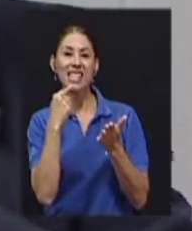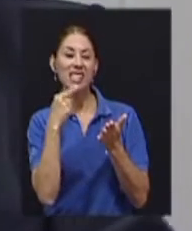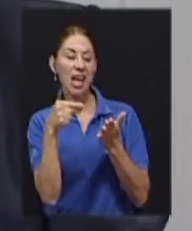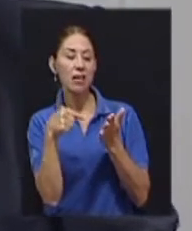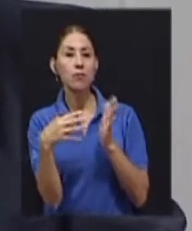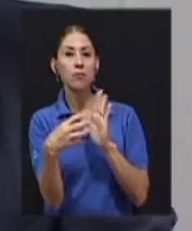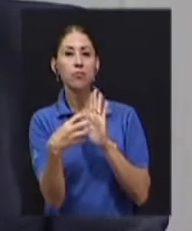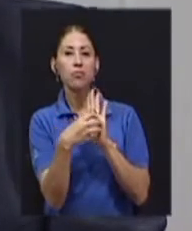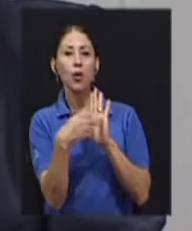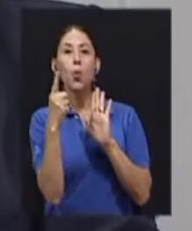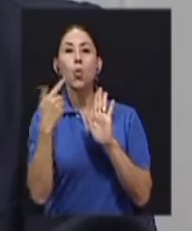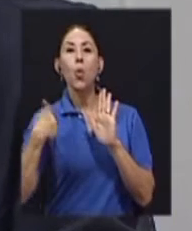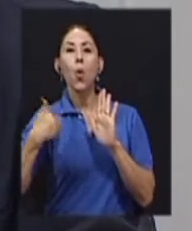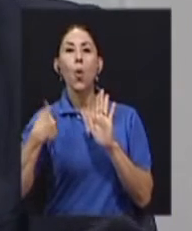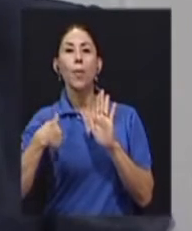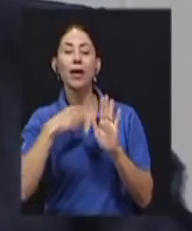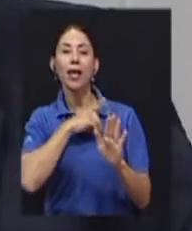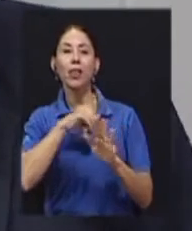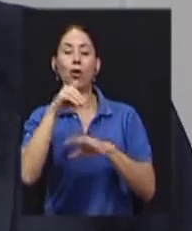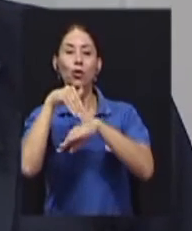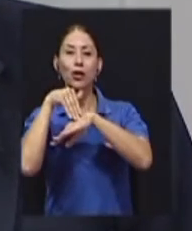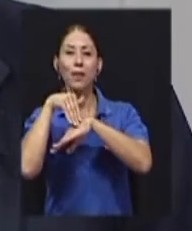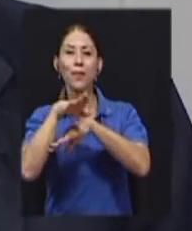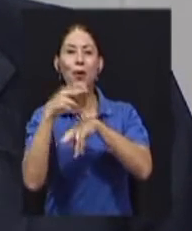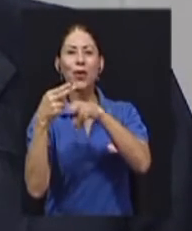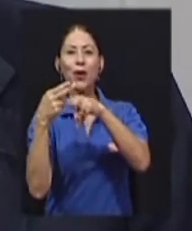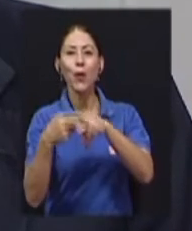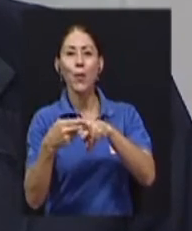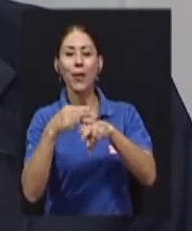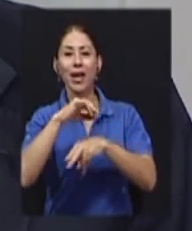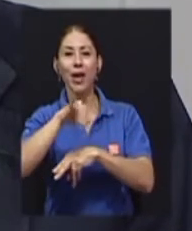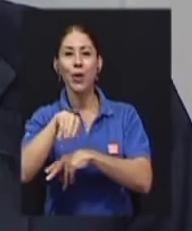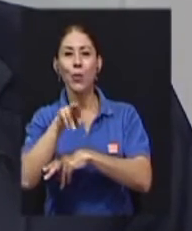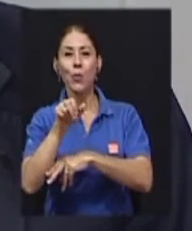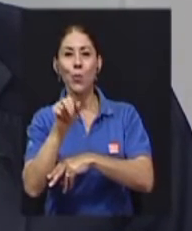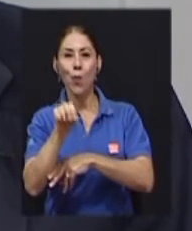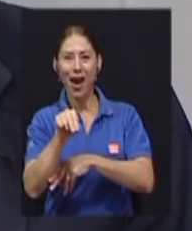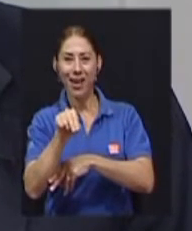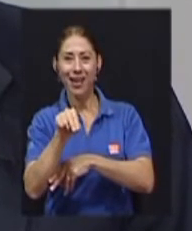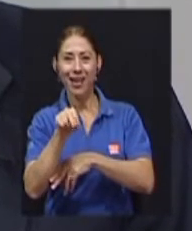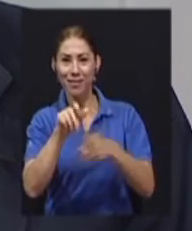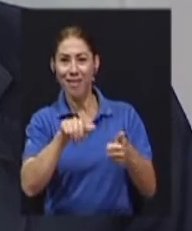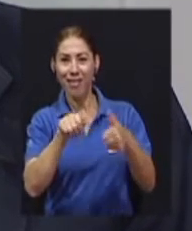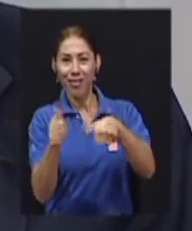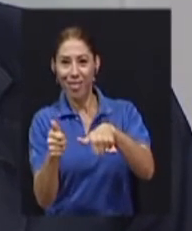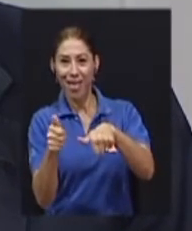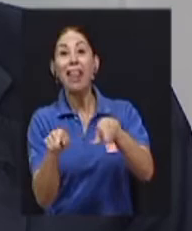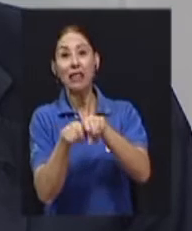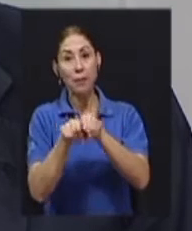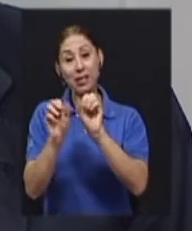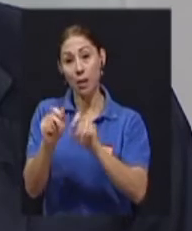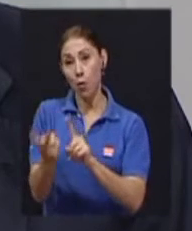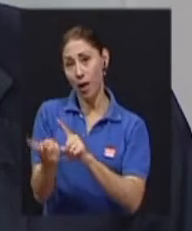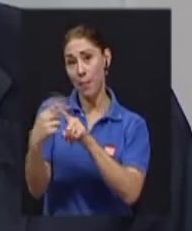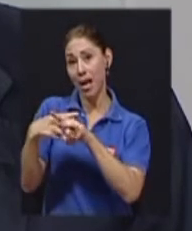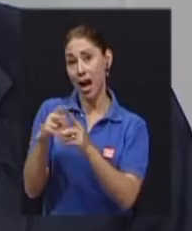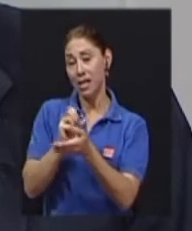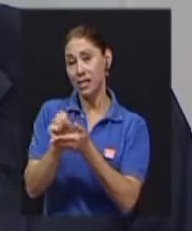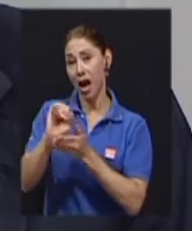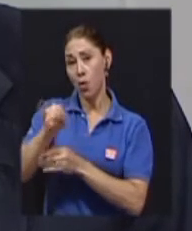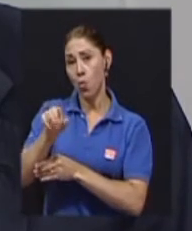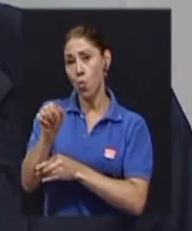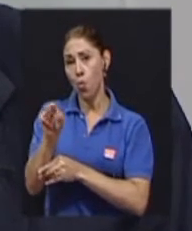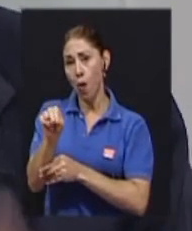de nombre Juan. Que también se le puede aplicar a San Juan Bosco, porque Dios lo